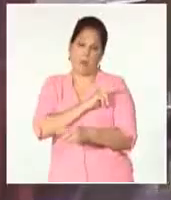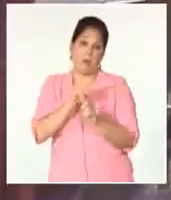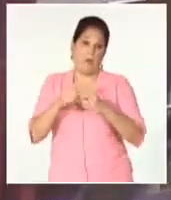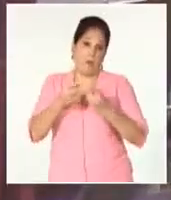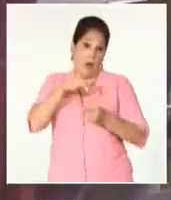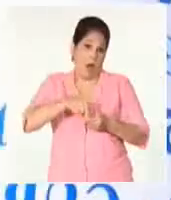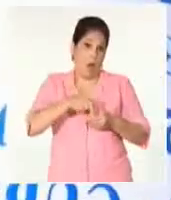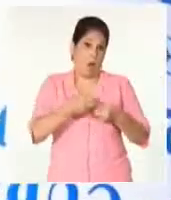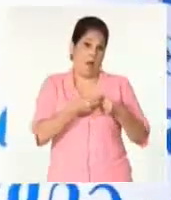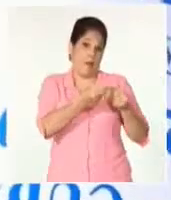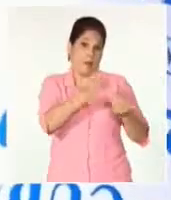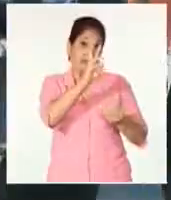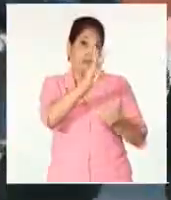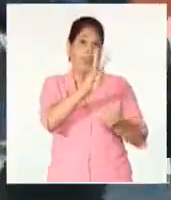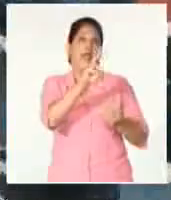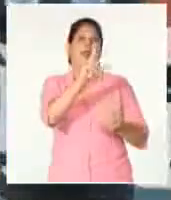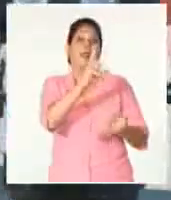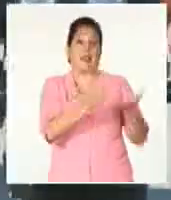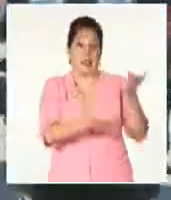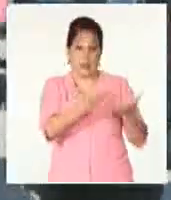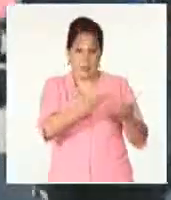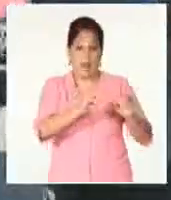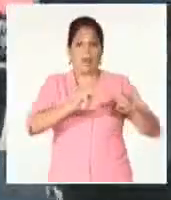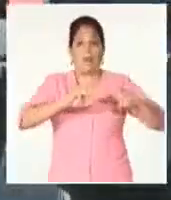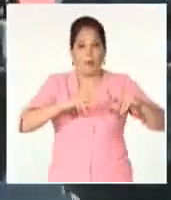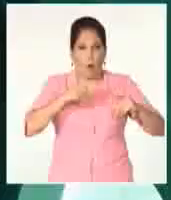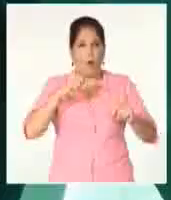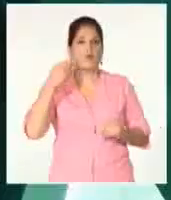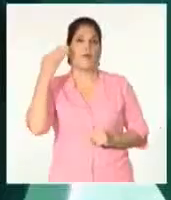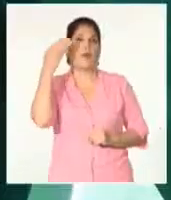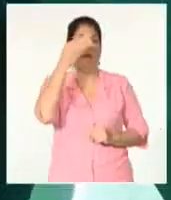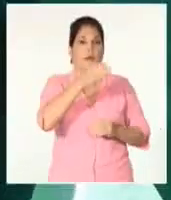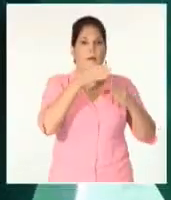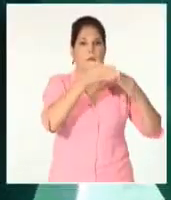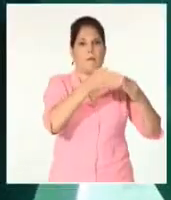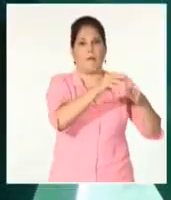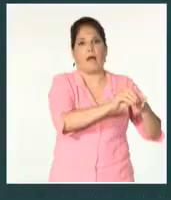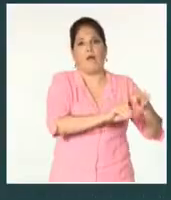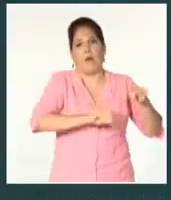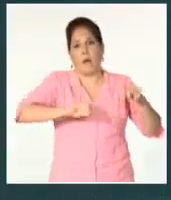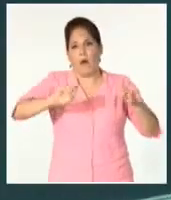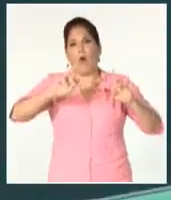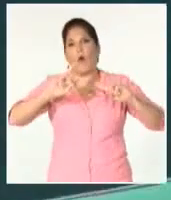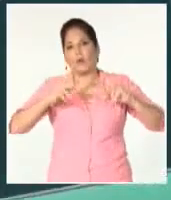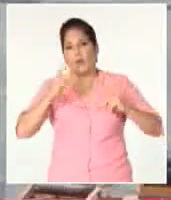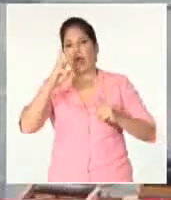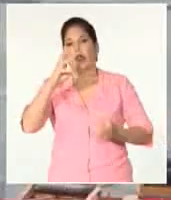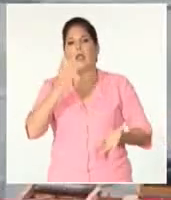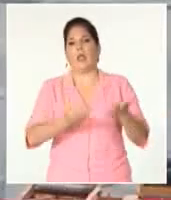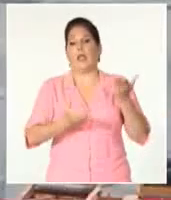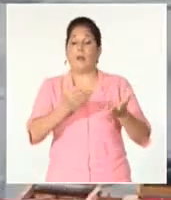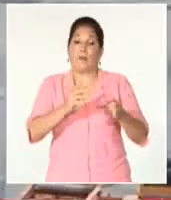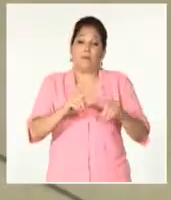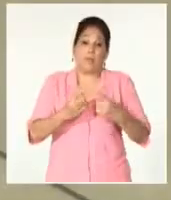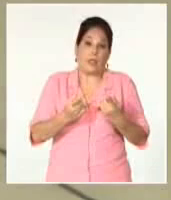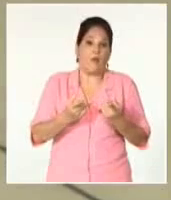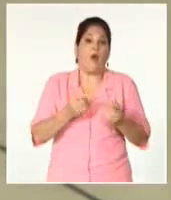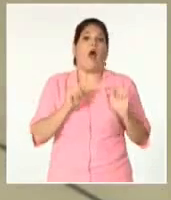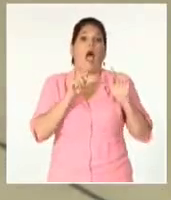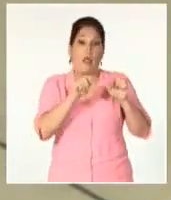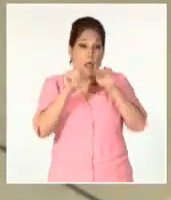tendremos que ir nuevamente a la red minorista, pero se ha tratado de, a partir de los productos disponibles, poner